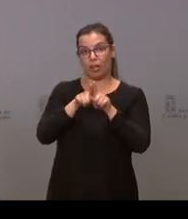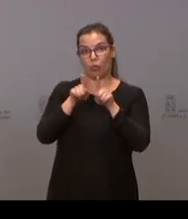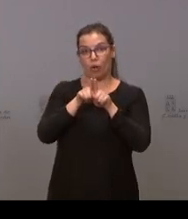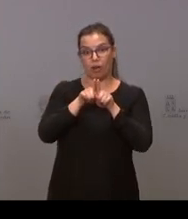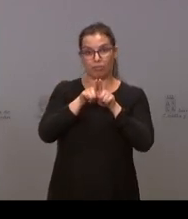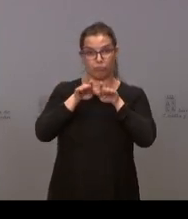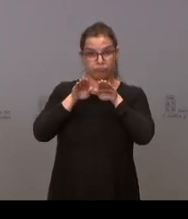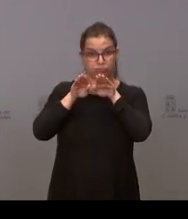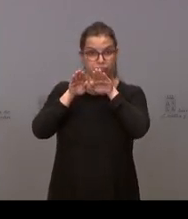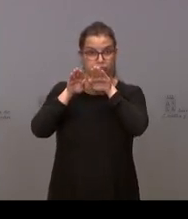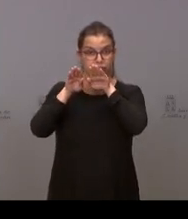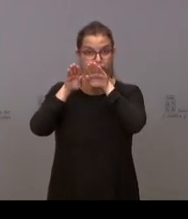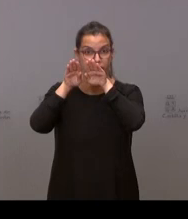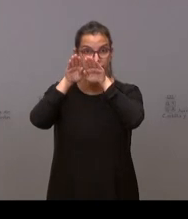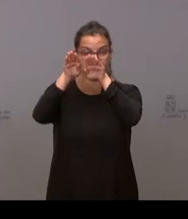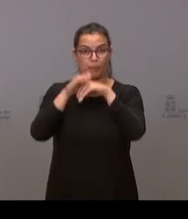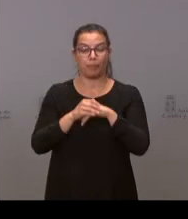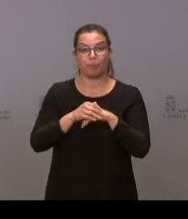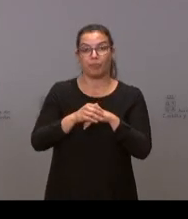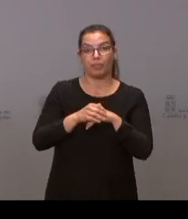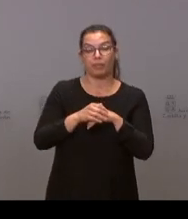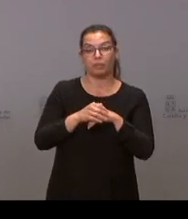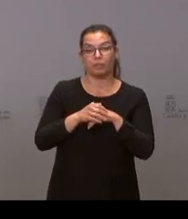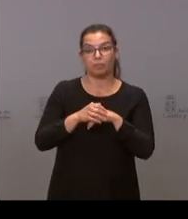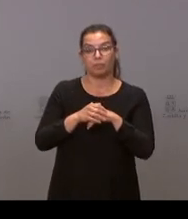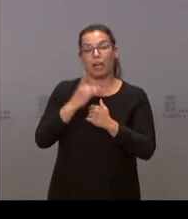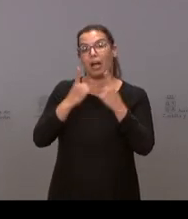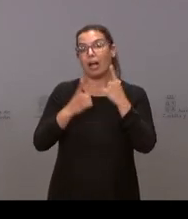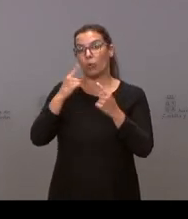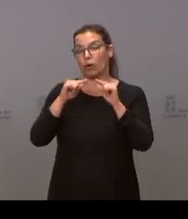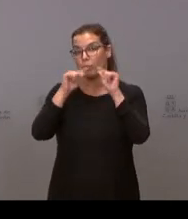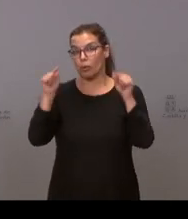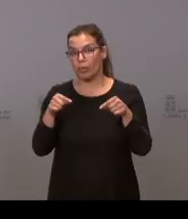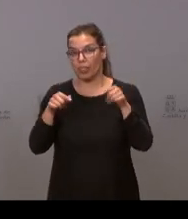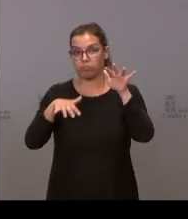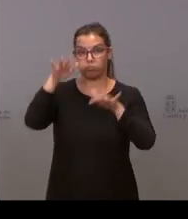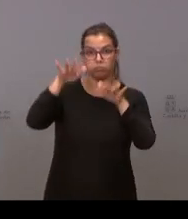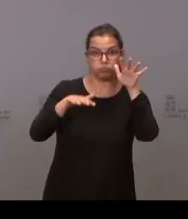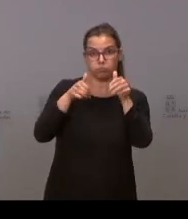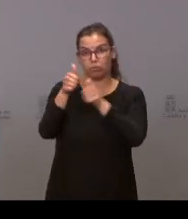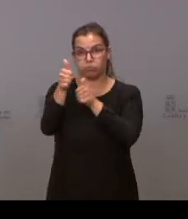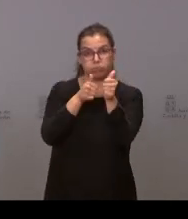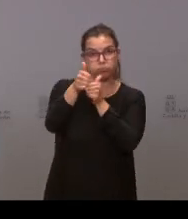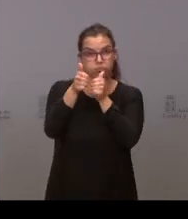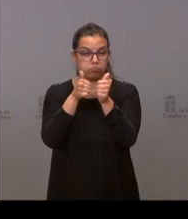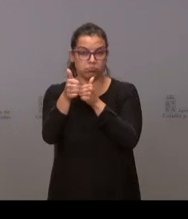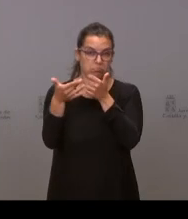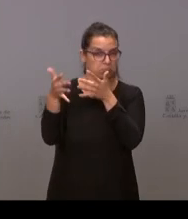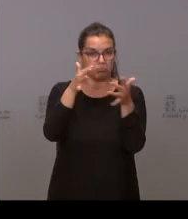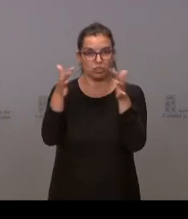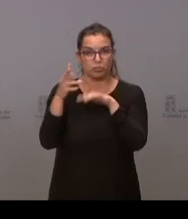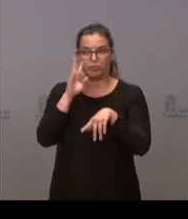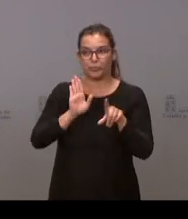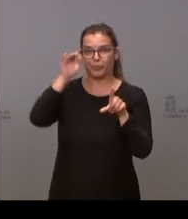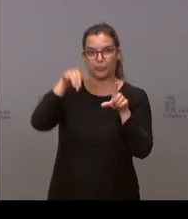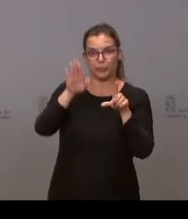y en semanas diferentes hay provincias diferentes en primero, segundo, tercer lugar. Se ve cómo han